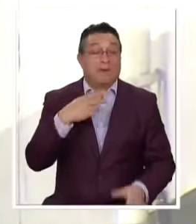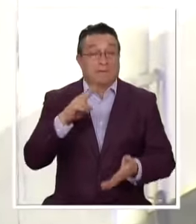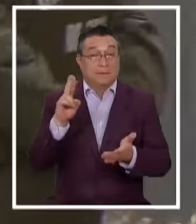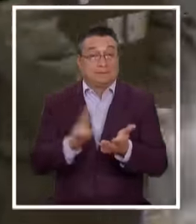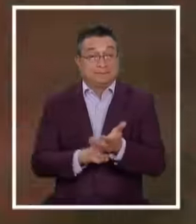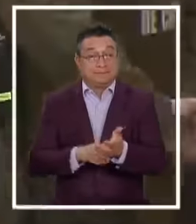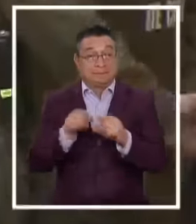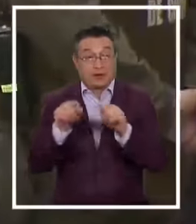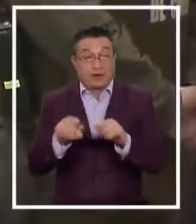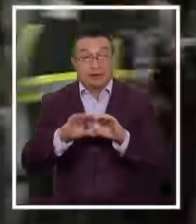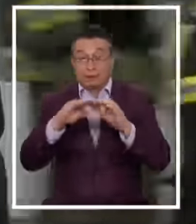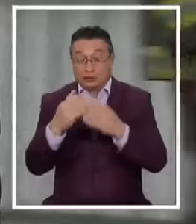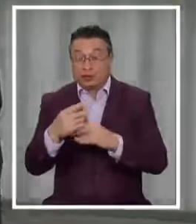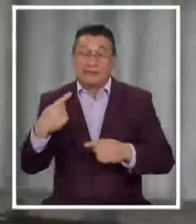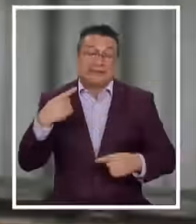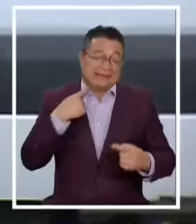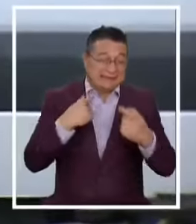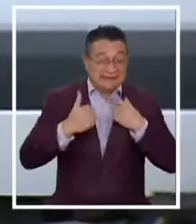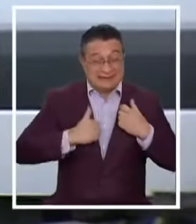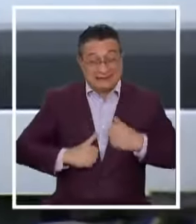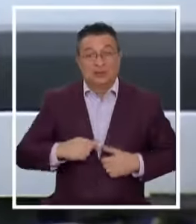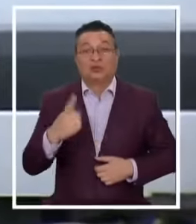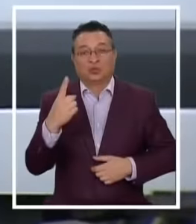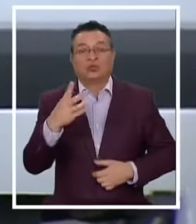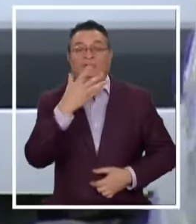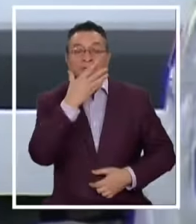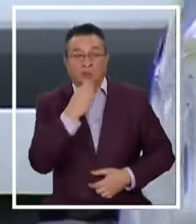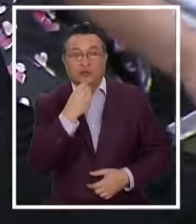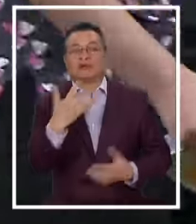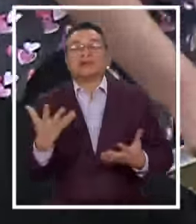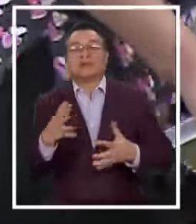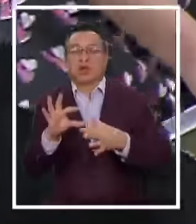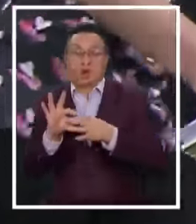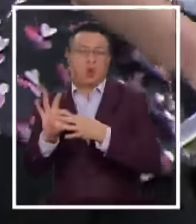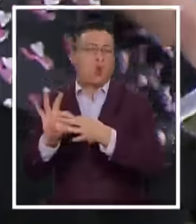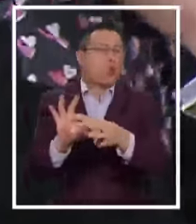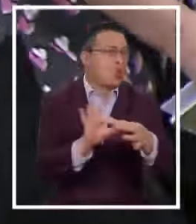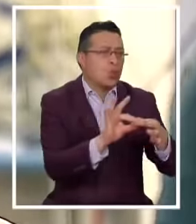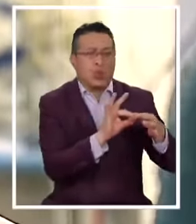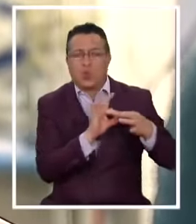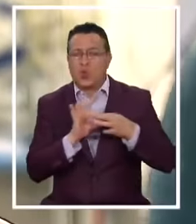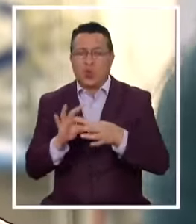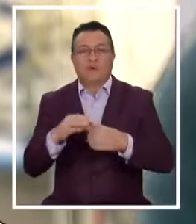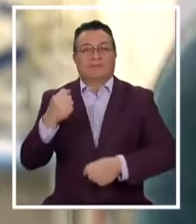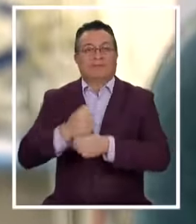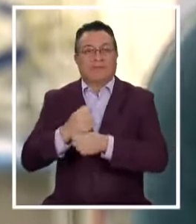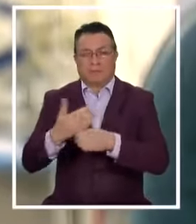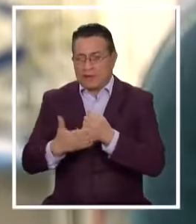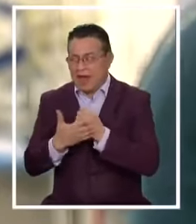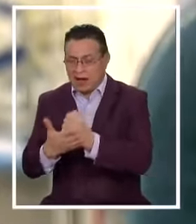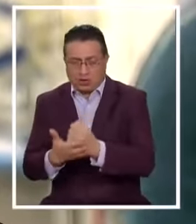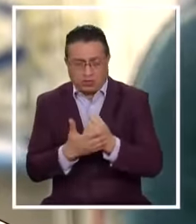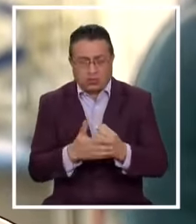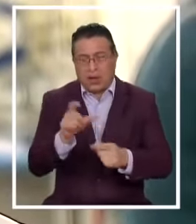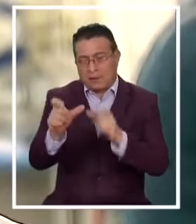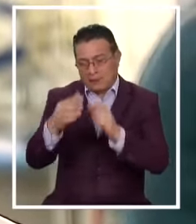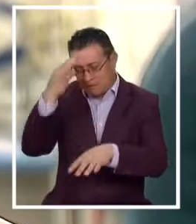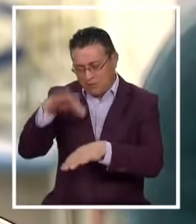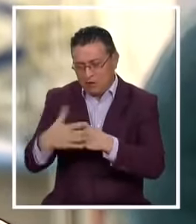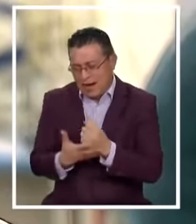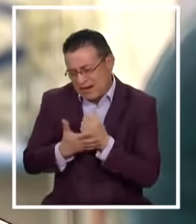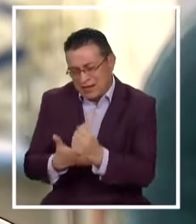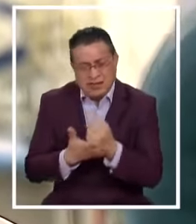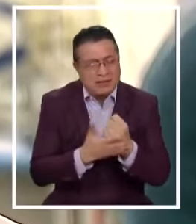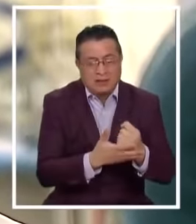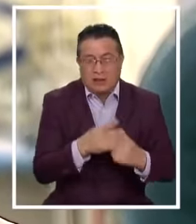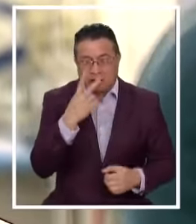Mira, dentro de todo lo duro Hubo algo muy lindo Que fue la unión Del equipo El trabajo por el otro Por el paciente Y la